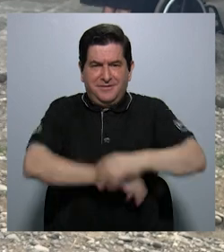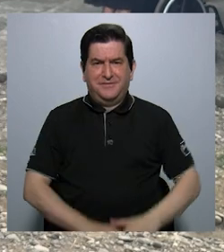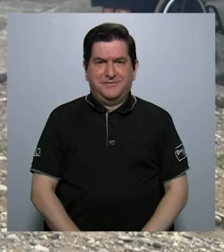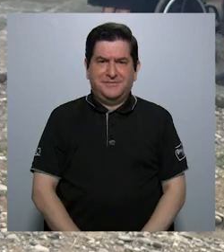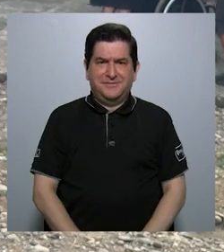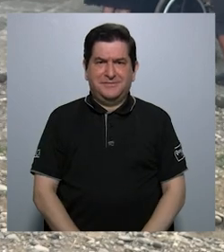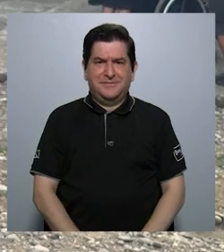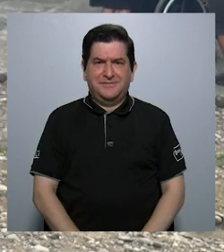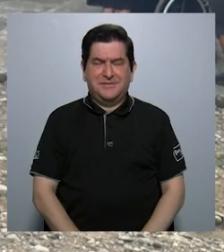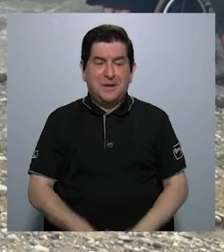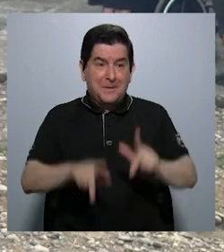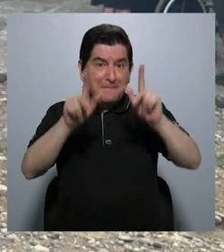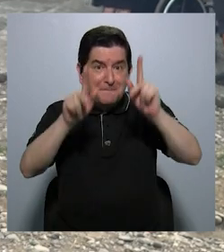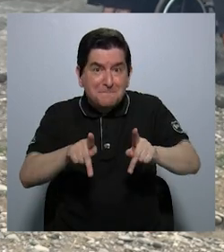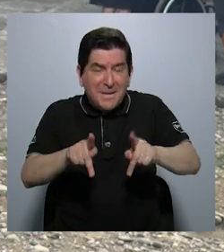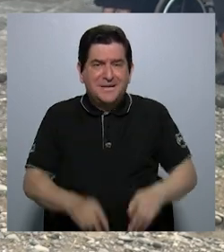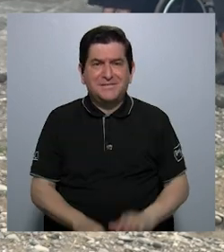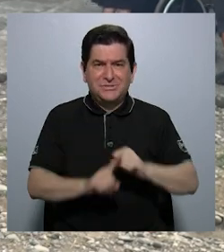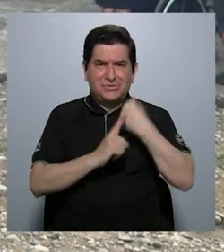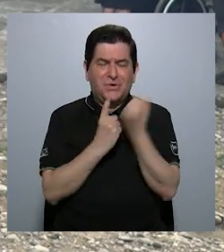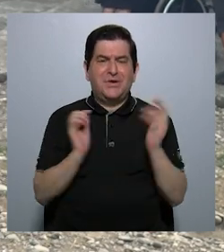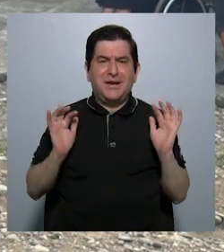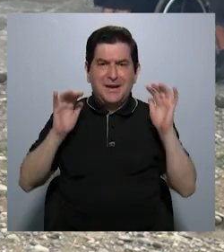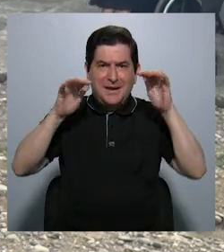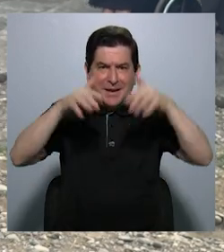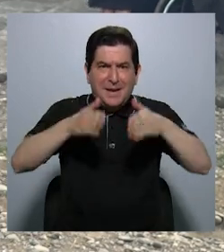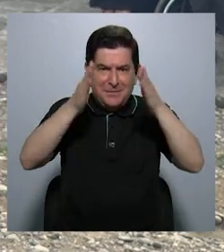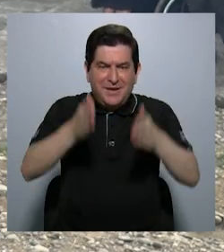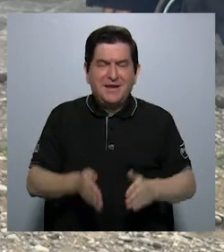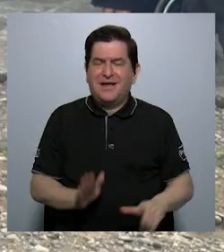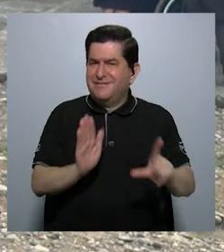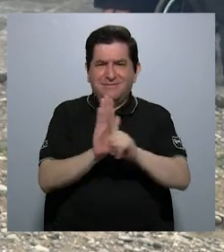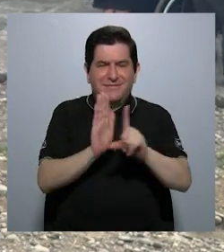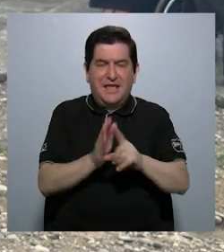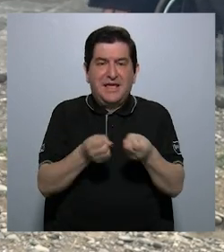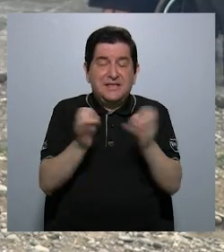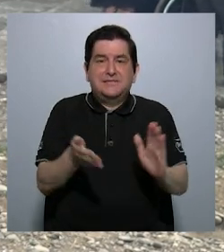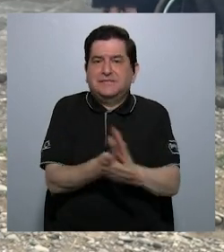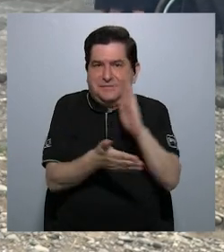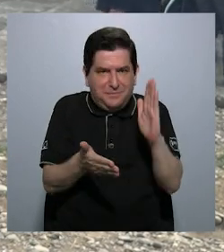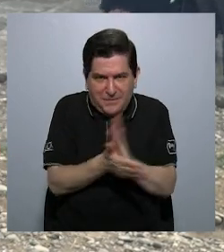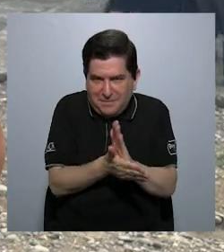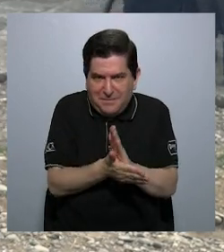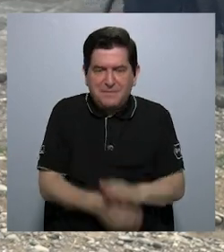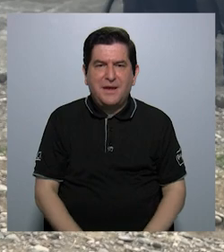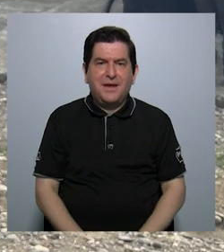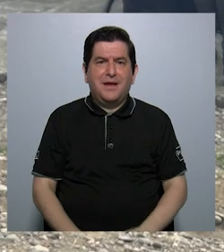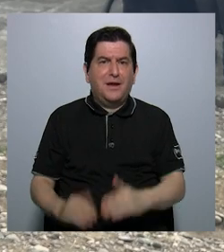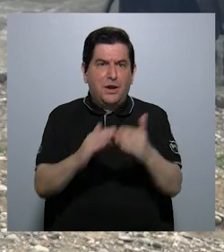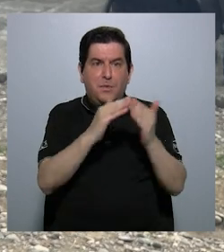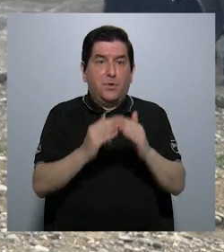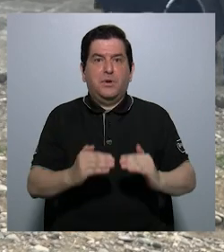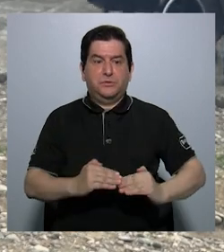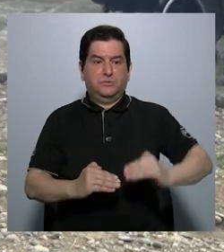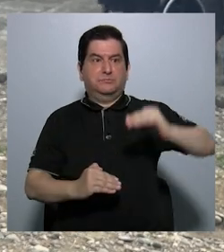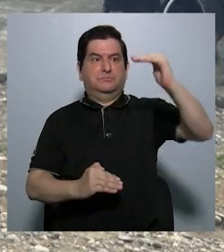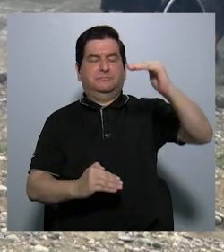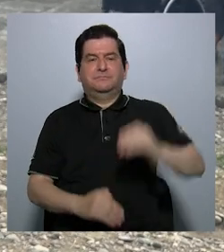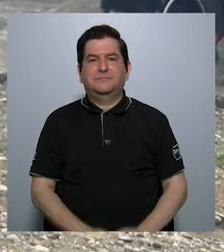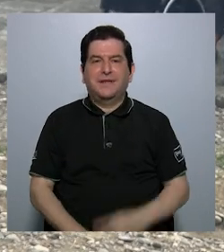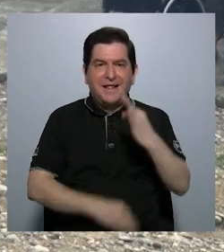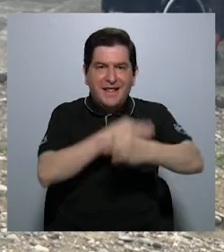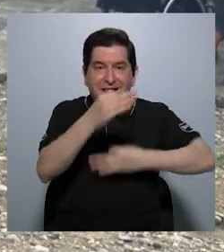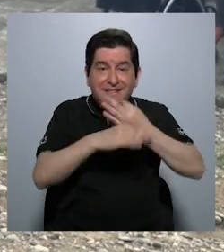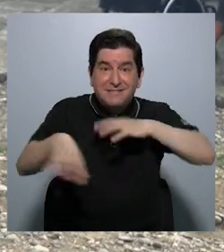la cantidad de personas en estado migratorio ilegal o sin papeles, por ejemplo, es una población muy alta. Entonces,